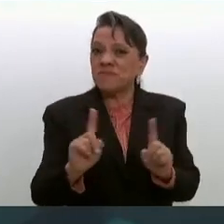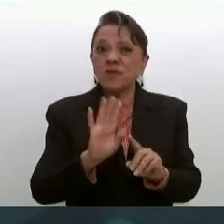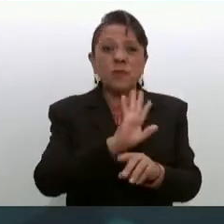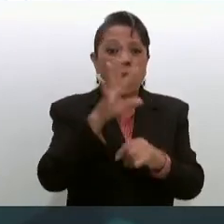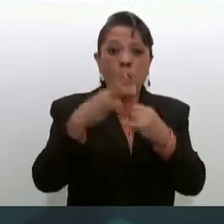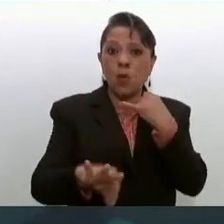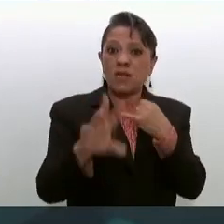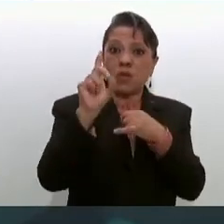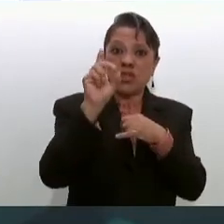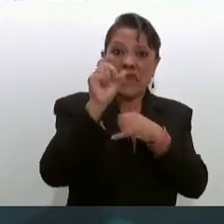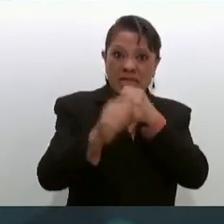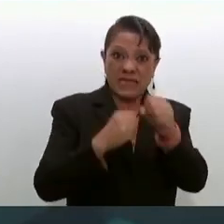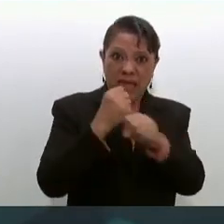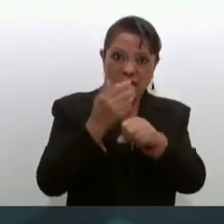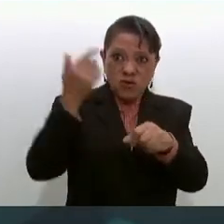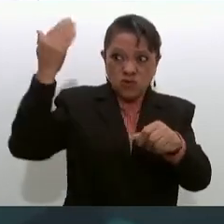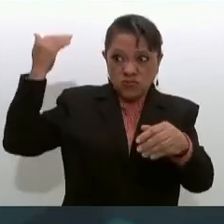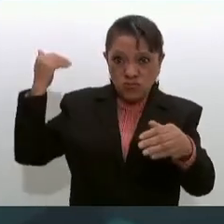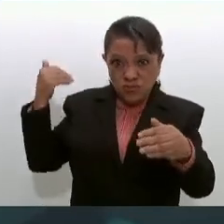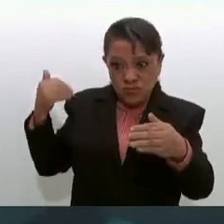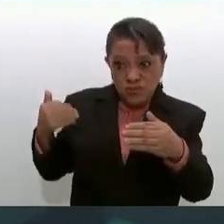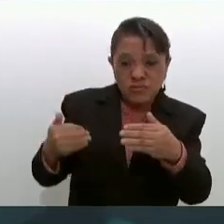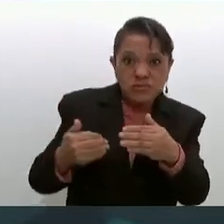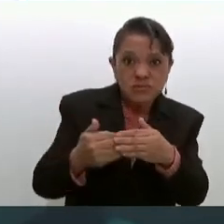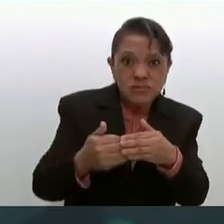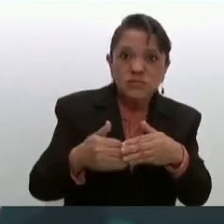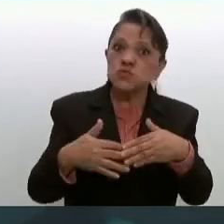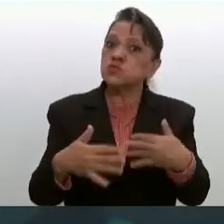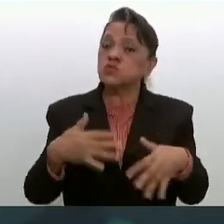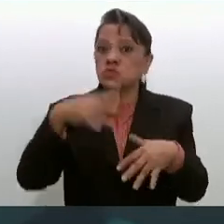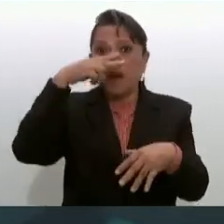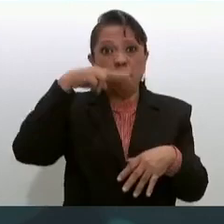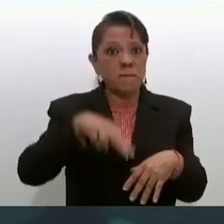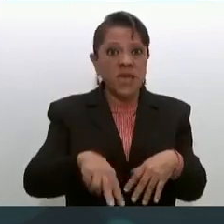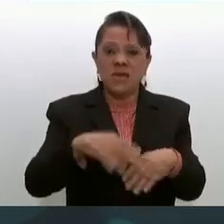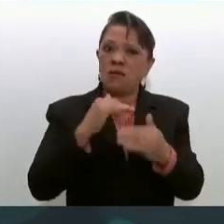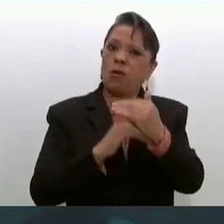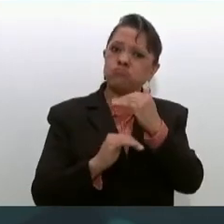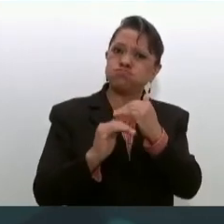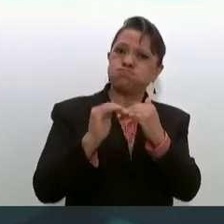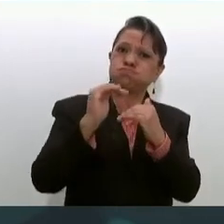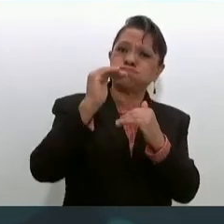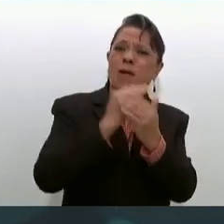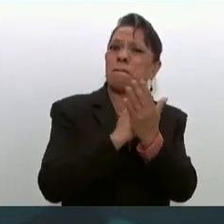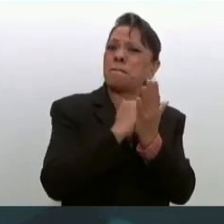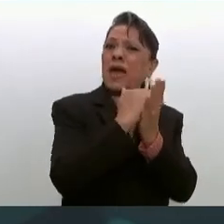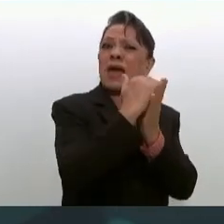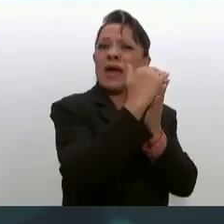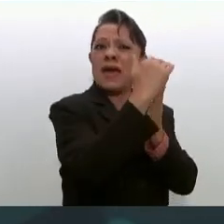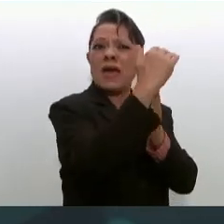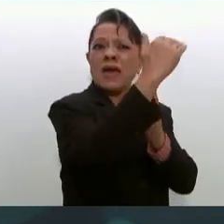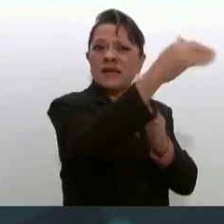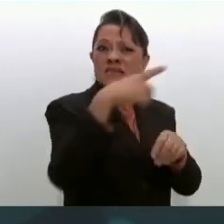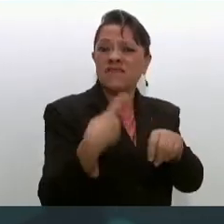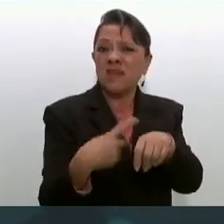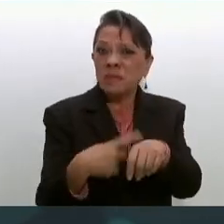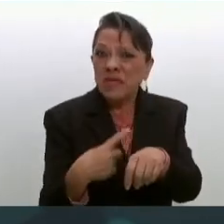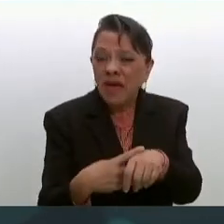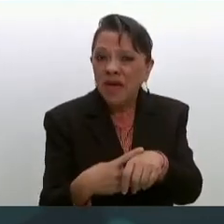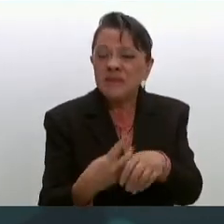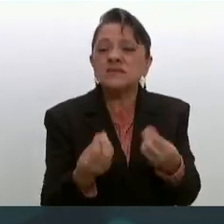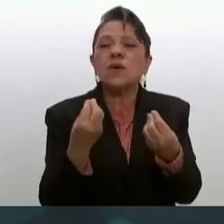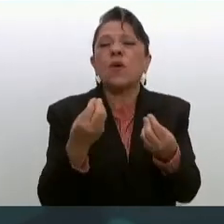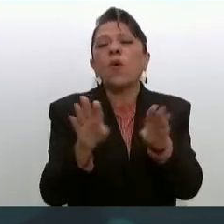escalado y subido tanto en enfermedades que se pueden evitar, en enfermedades crónico-degenerativas, como la diabetes, la